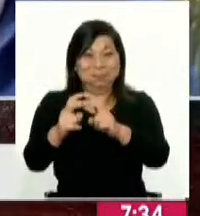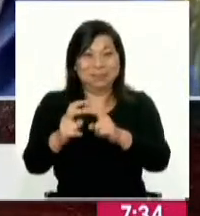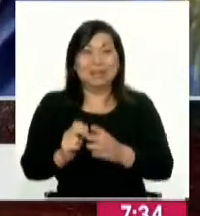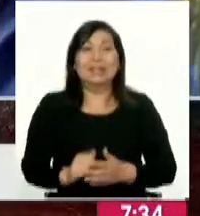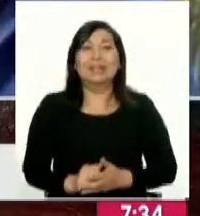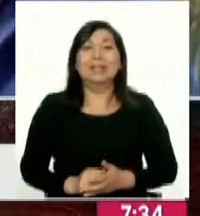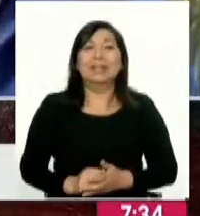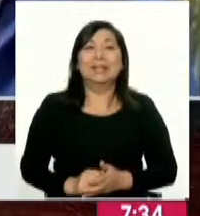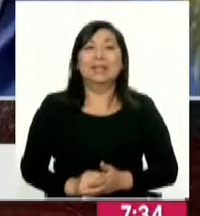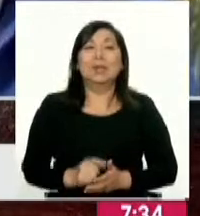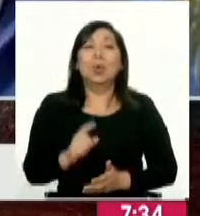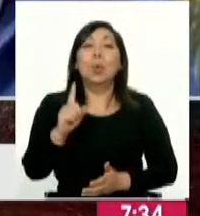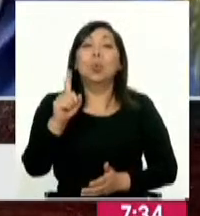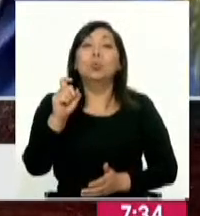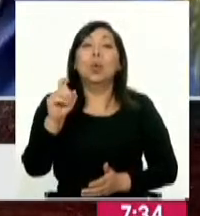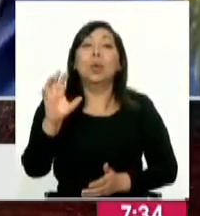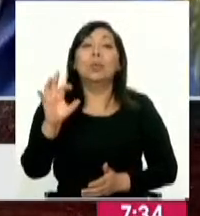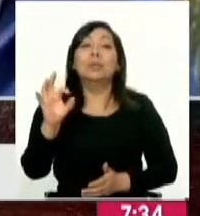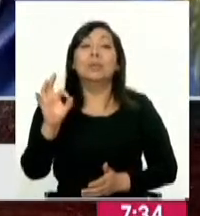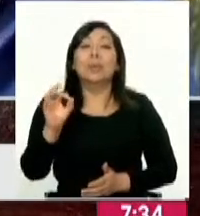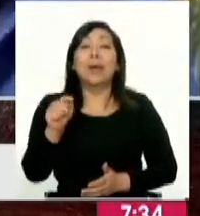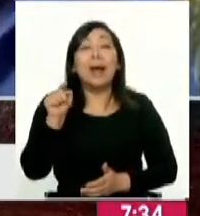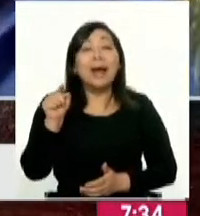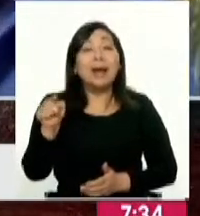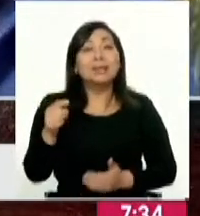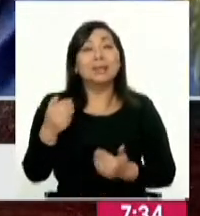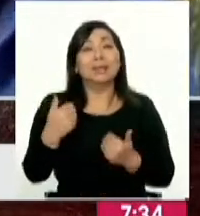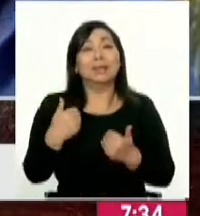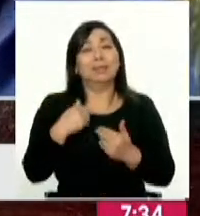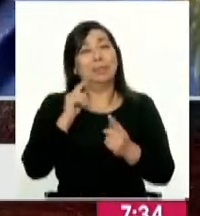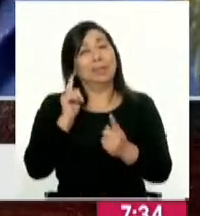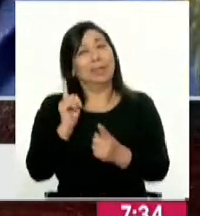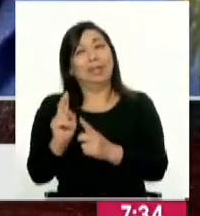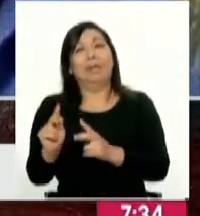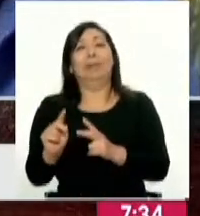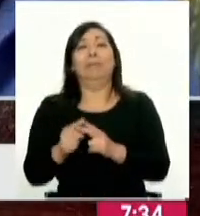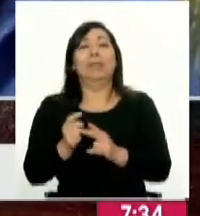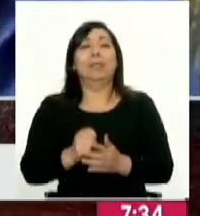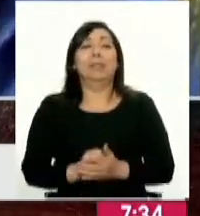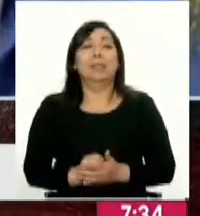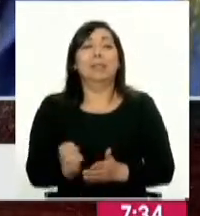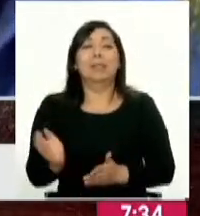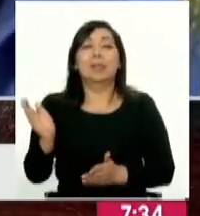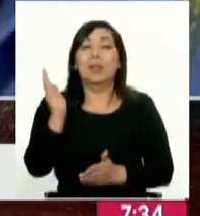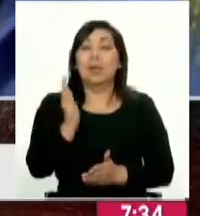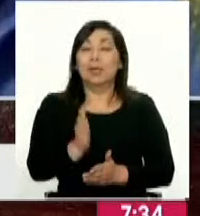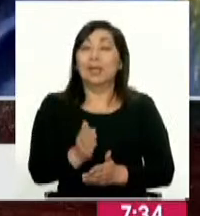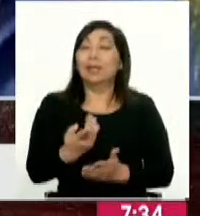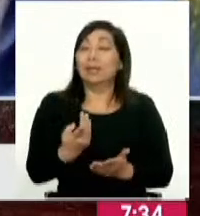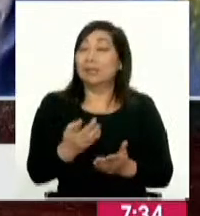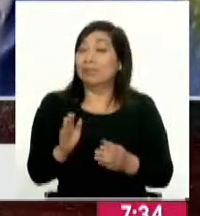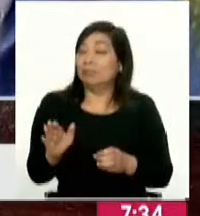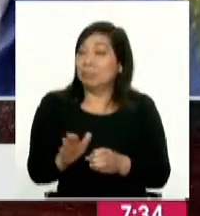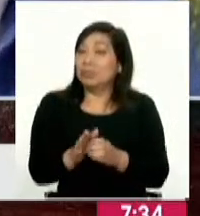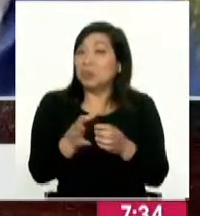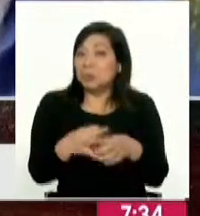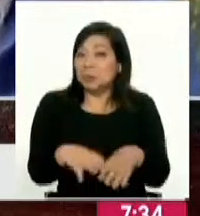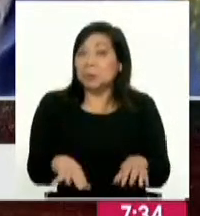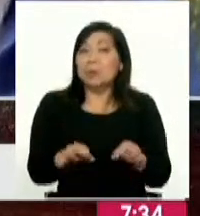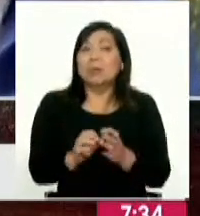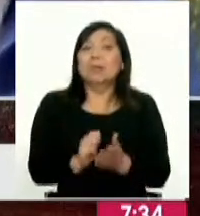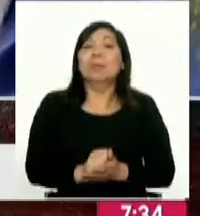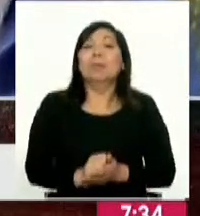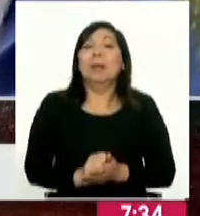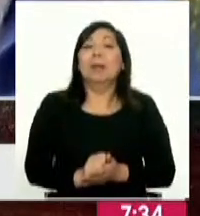todavía, cuesta un sol 50. A eso tenemos que apuntar. Y lo otro que has dicho que es absolutamente importante